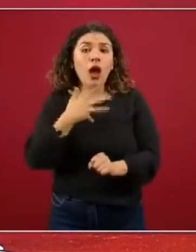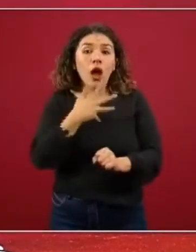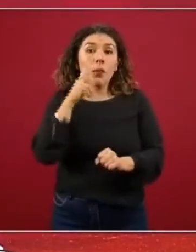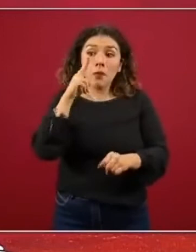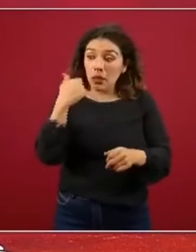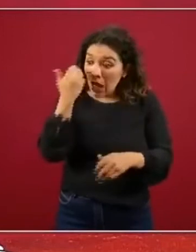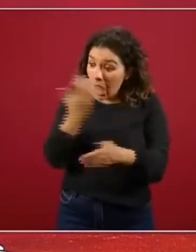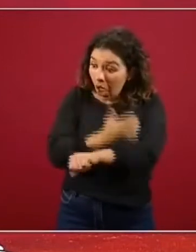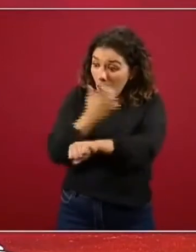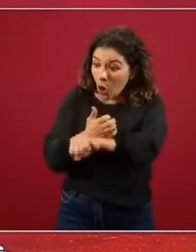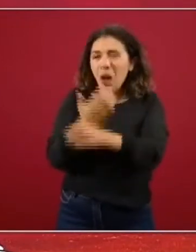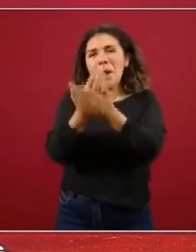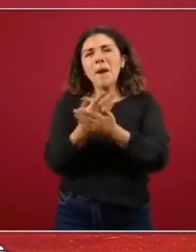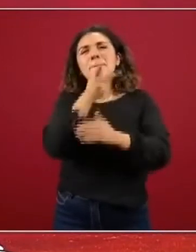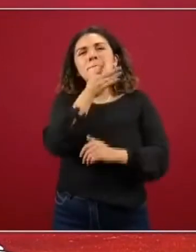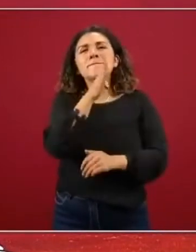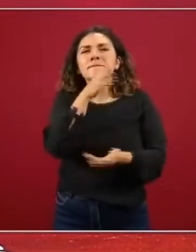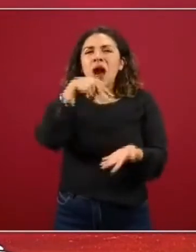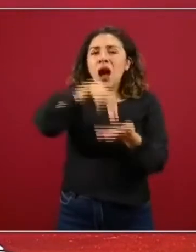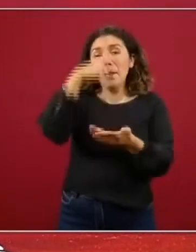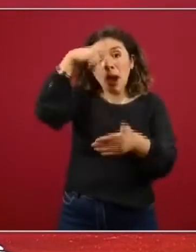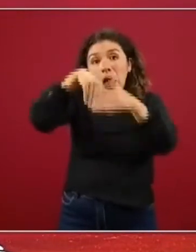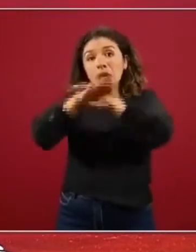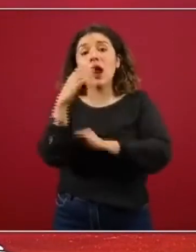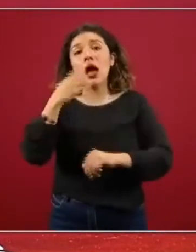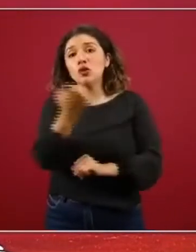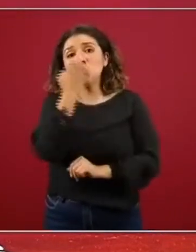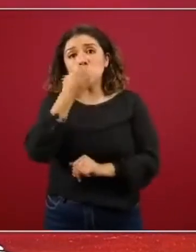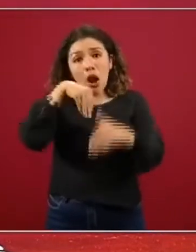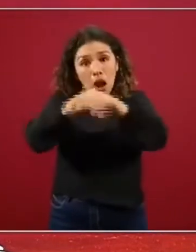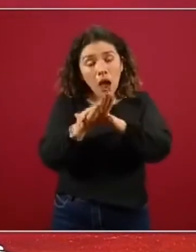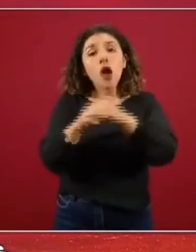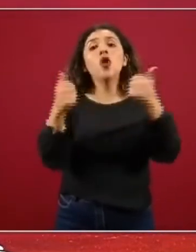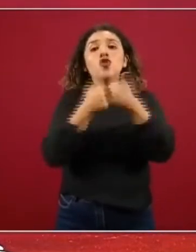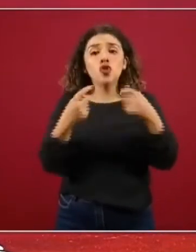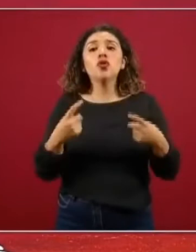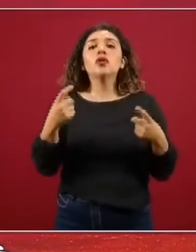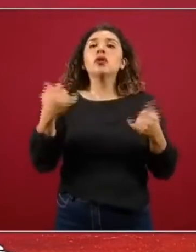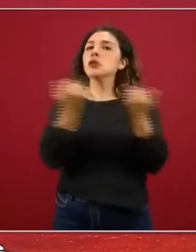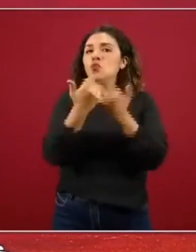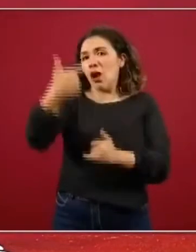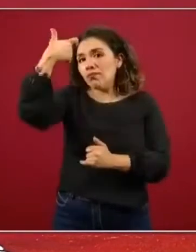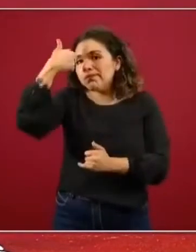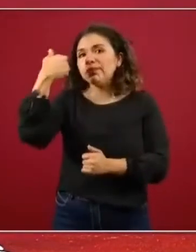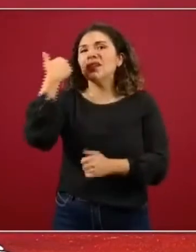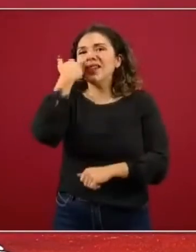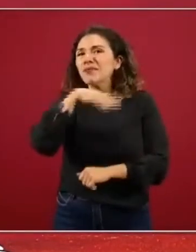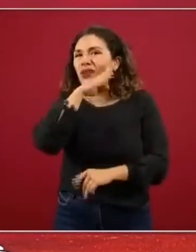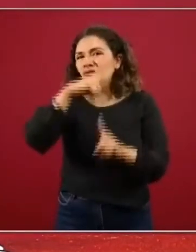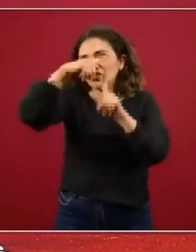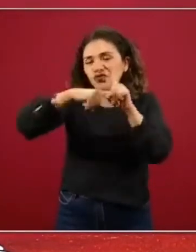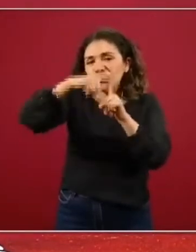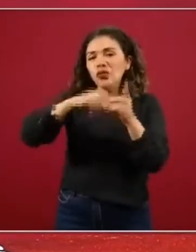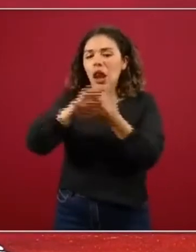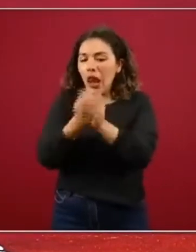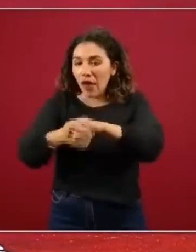examen para entrar al plantel donde va a hacer el examen y se le va a tomar la temperatura se le va a hacer lavarse